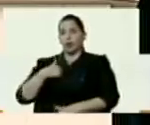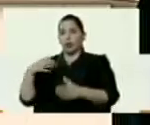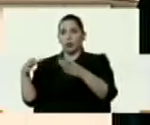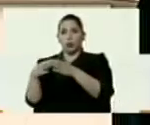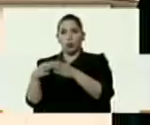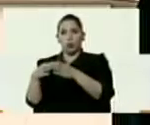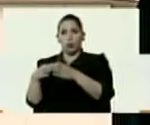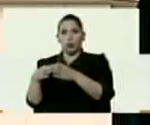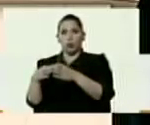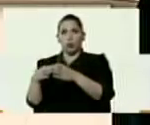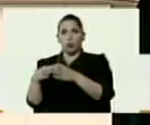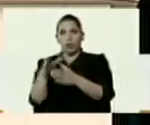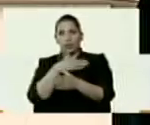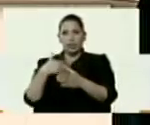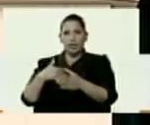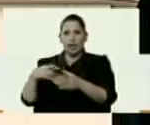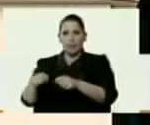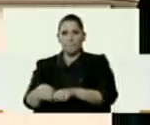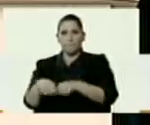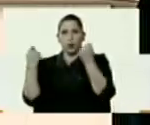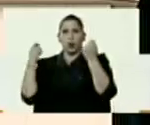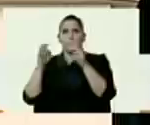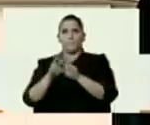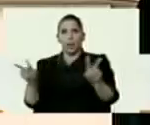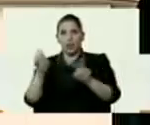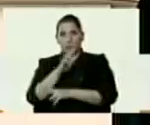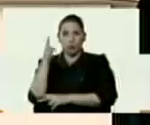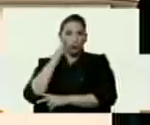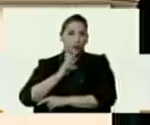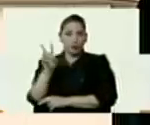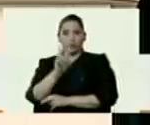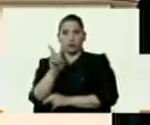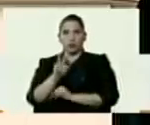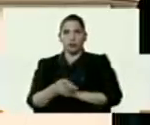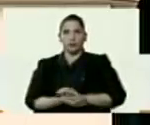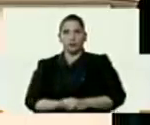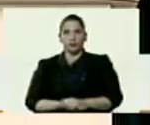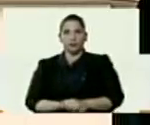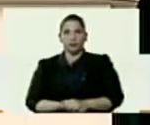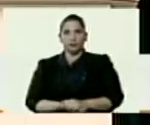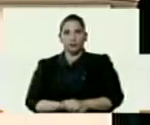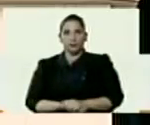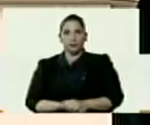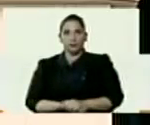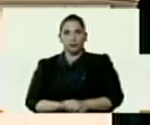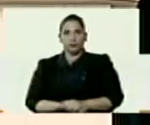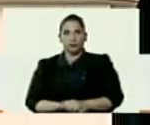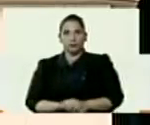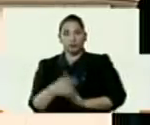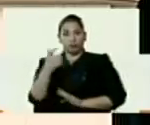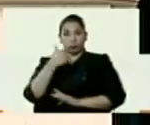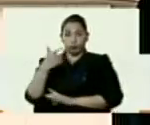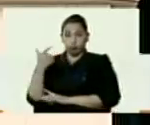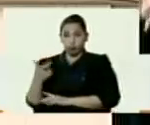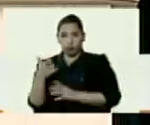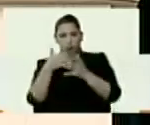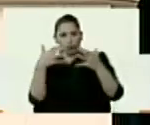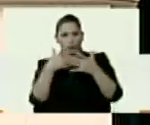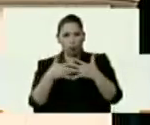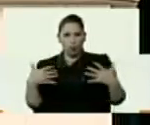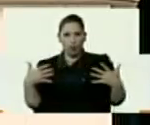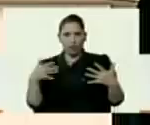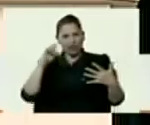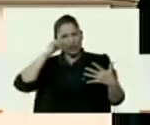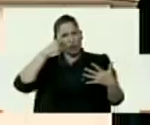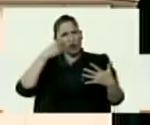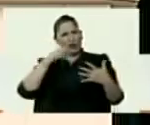intente alterar la paz de la República Bolivariana de Venezuela. Se buscan un documento, ¿se acuerdan